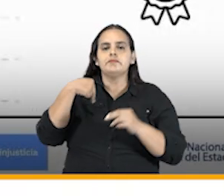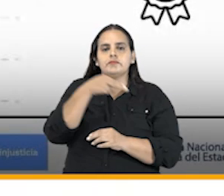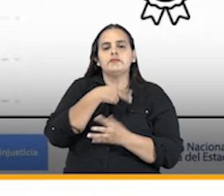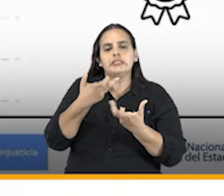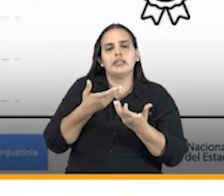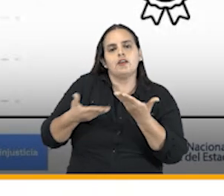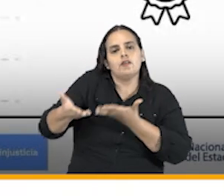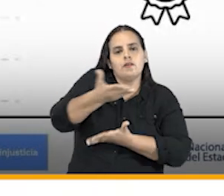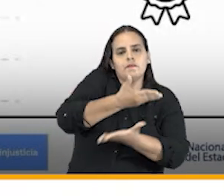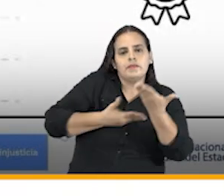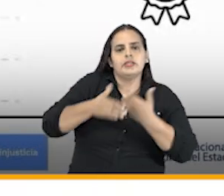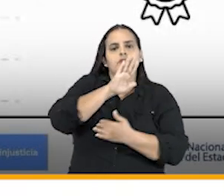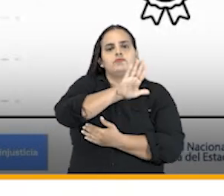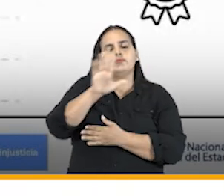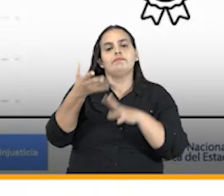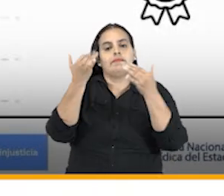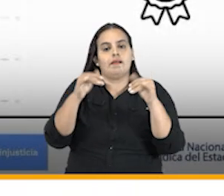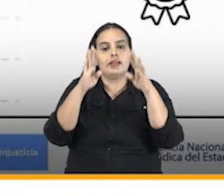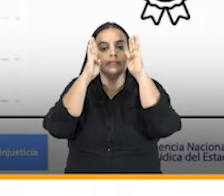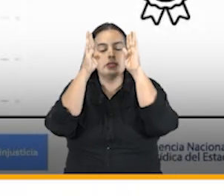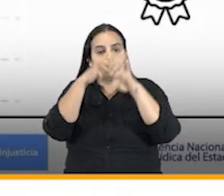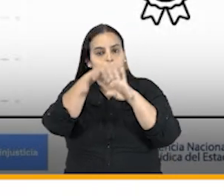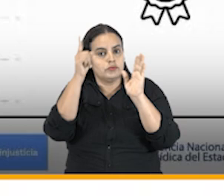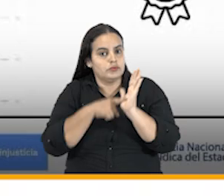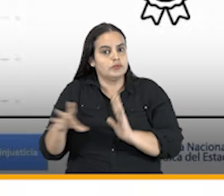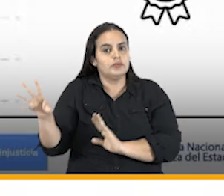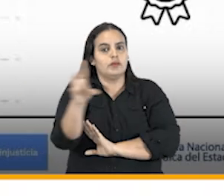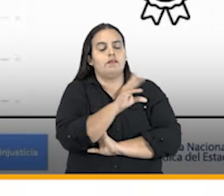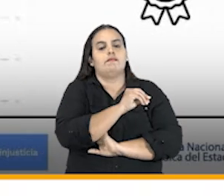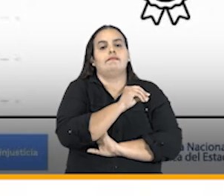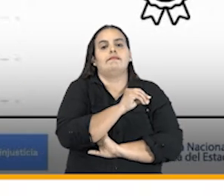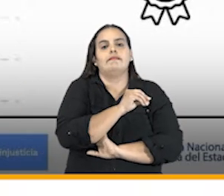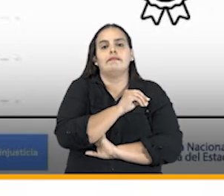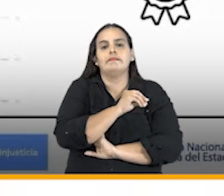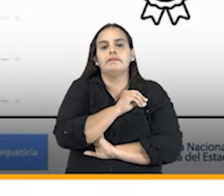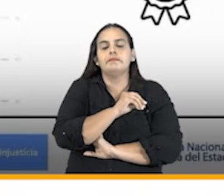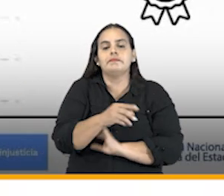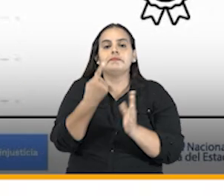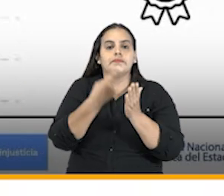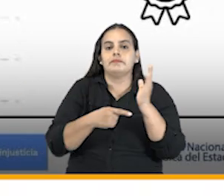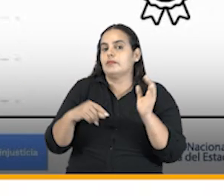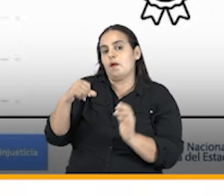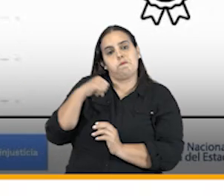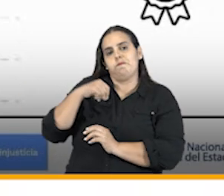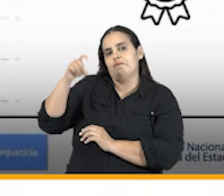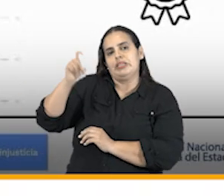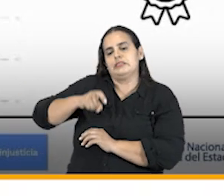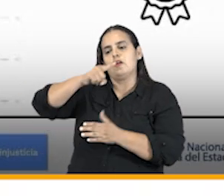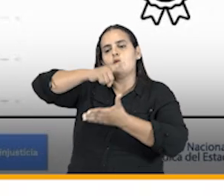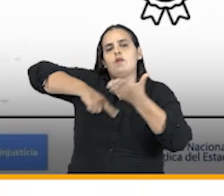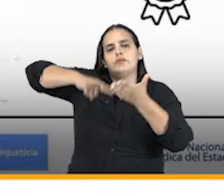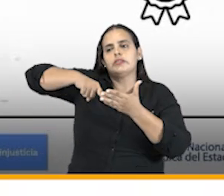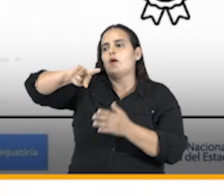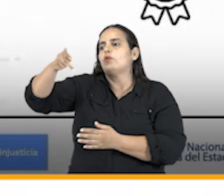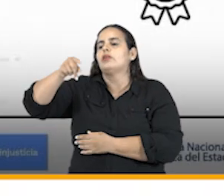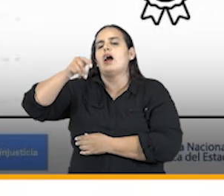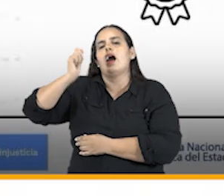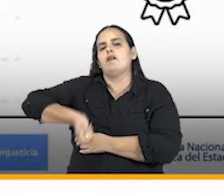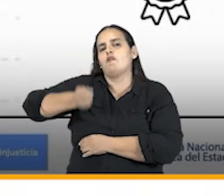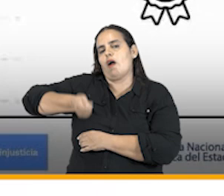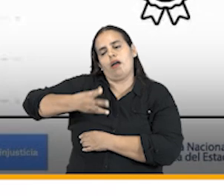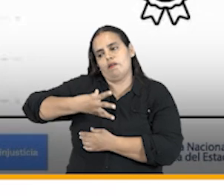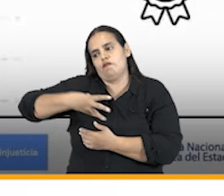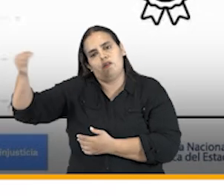compartir con ustedes además de esta atención directa que implica que no tenemos la necesidad de contratar abogados externos